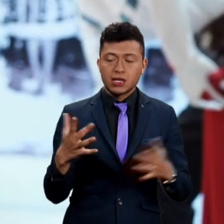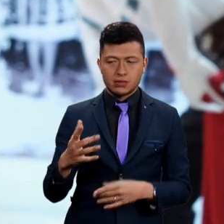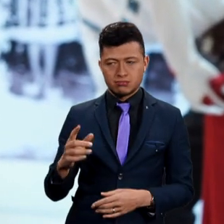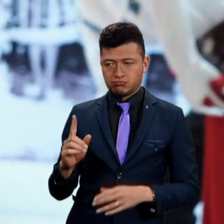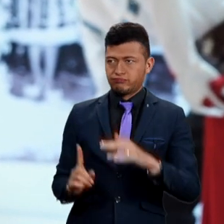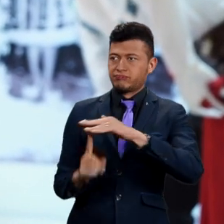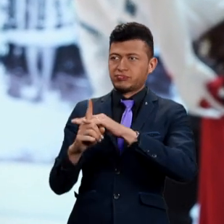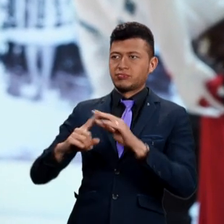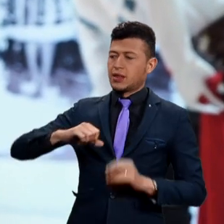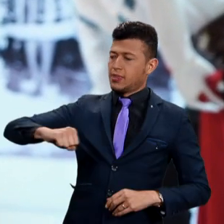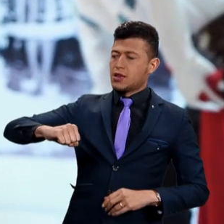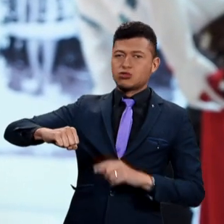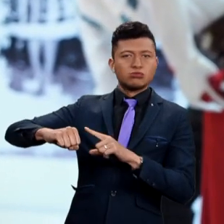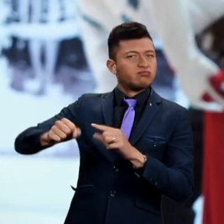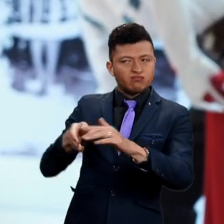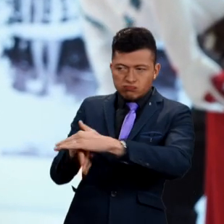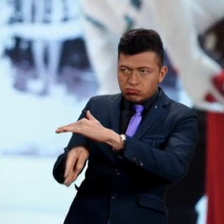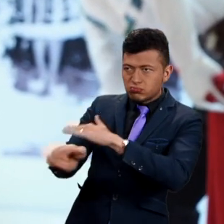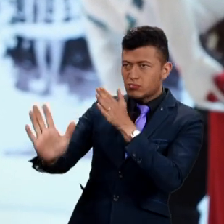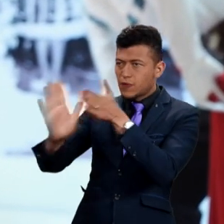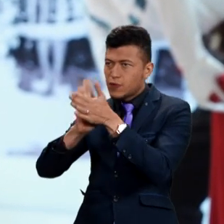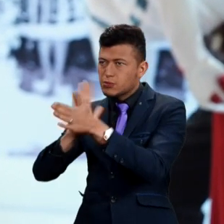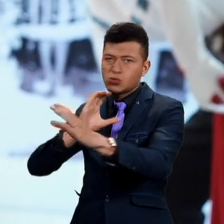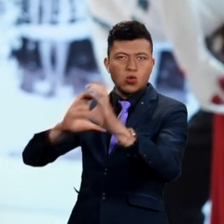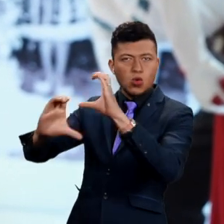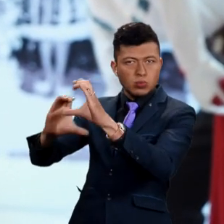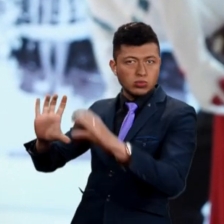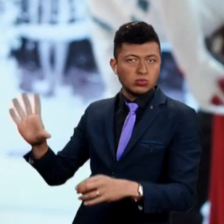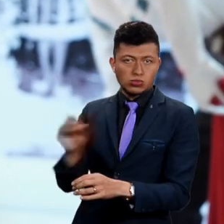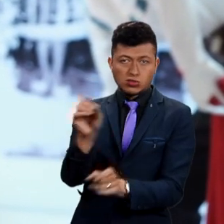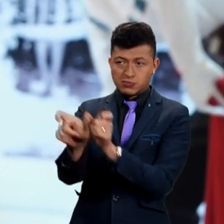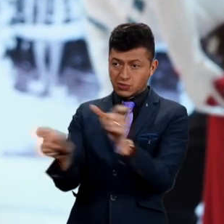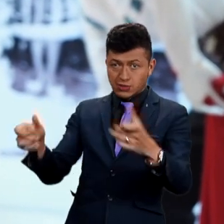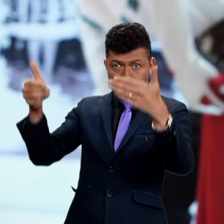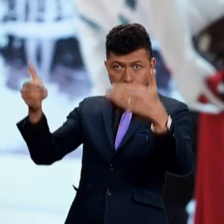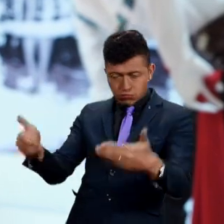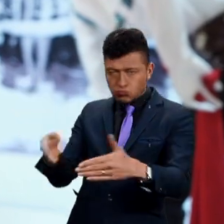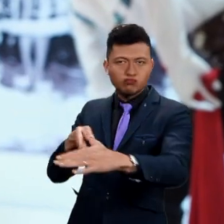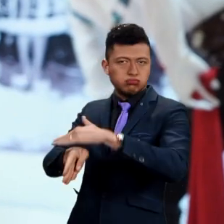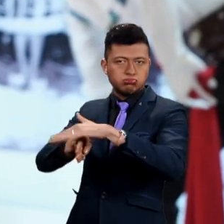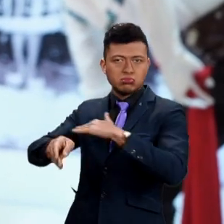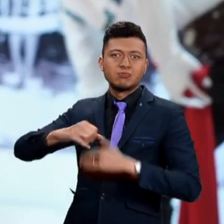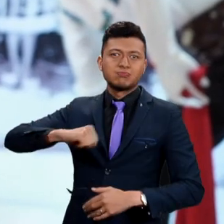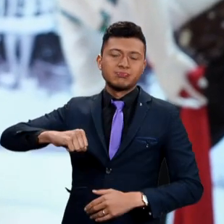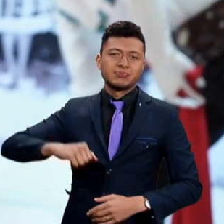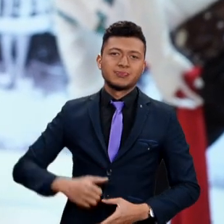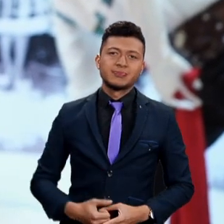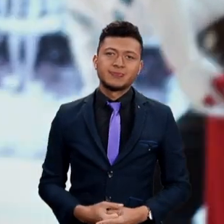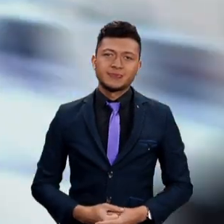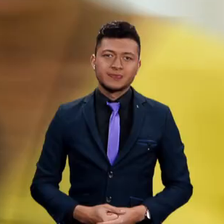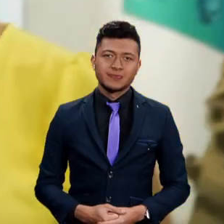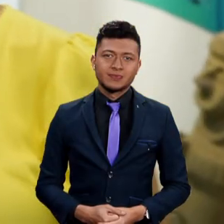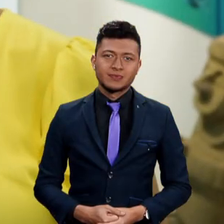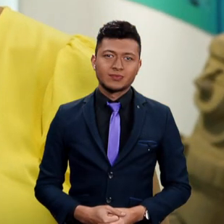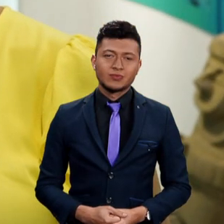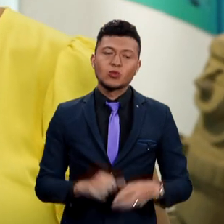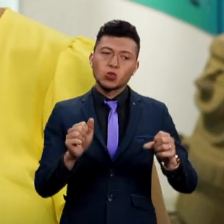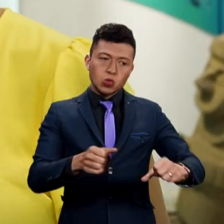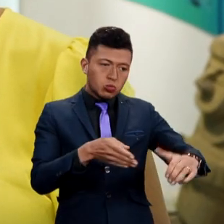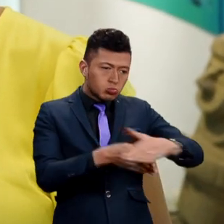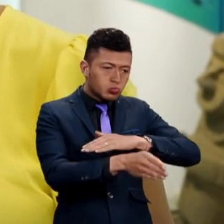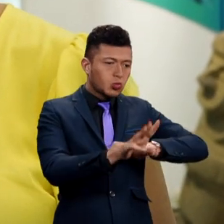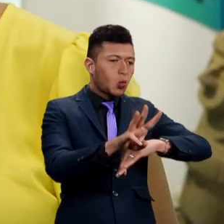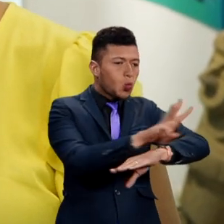inicia desde el panorama del derecho a acceder a toda la información y la comunicación que tienen las personas con discapacidad. Es tener la